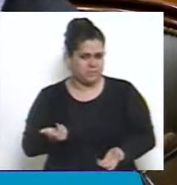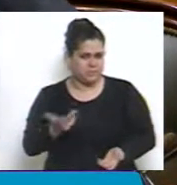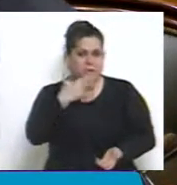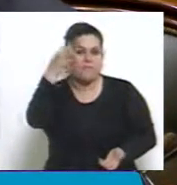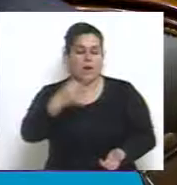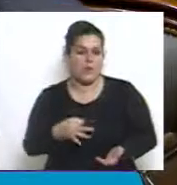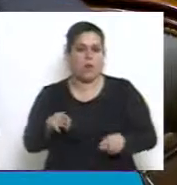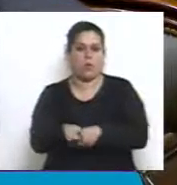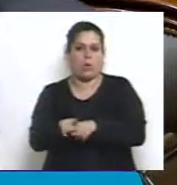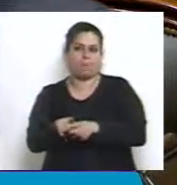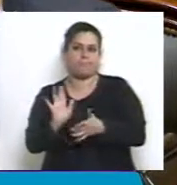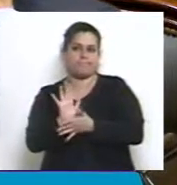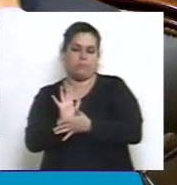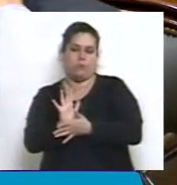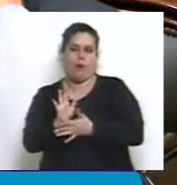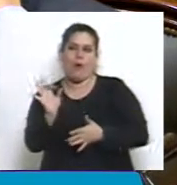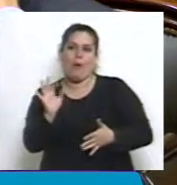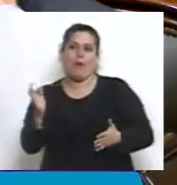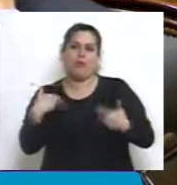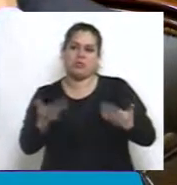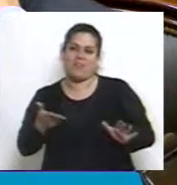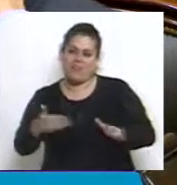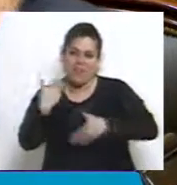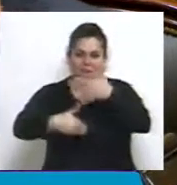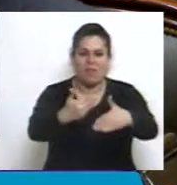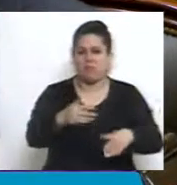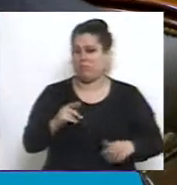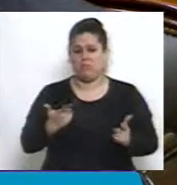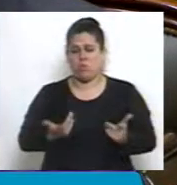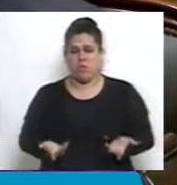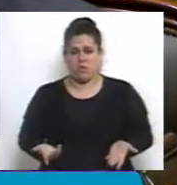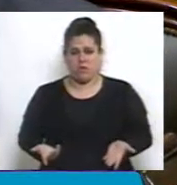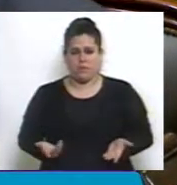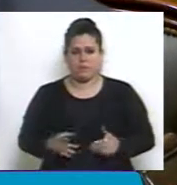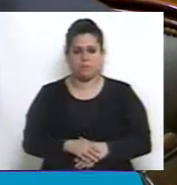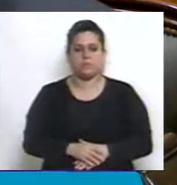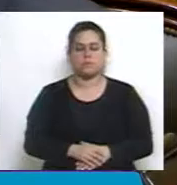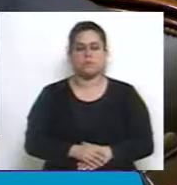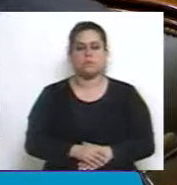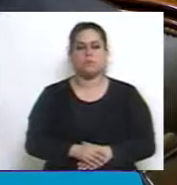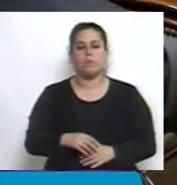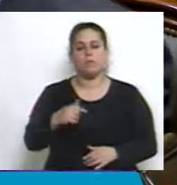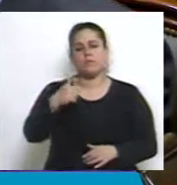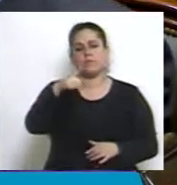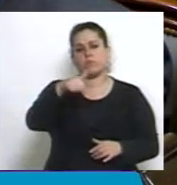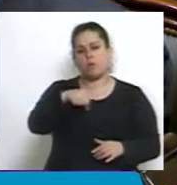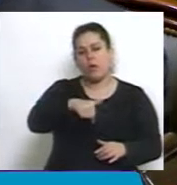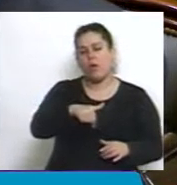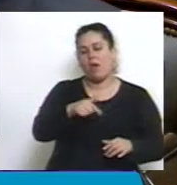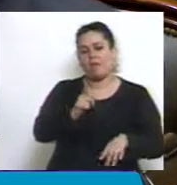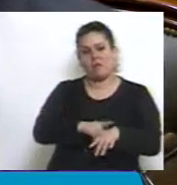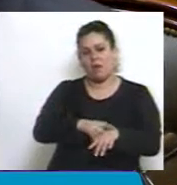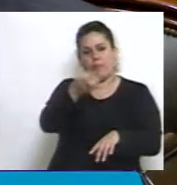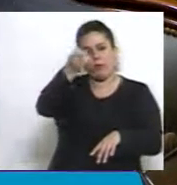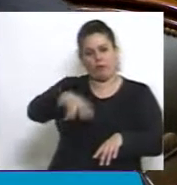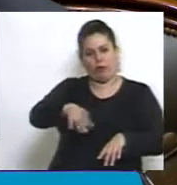o privando de posibilidad de un desarrollo armónico nacional. Le voy a dejar el tiempo que